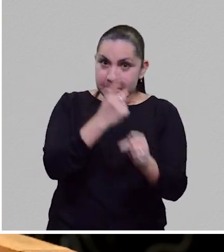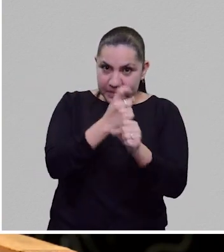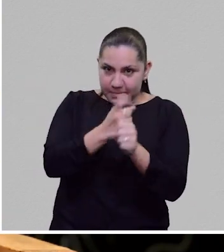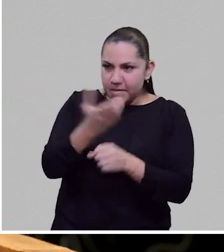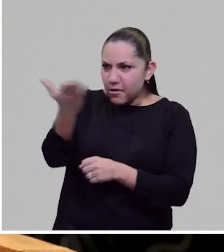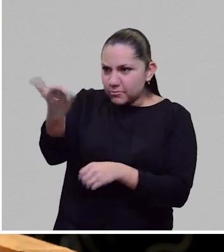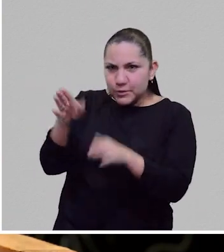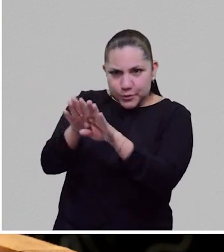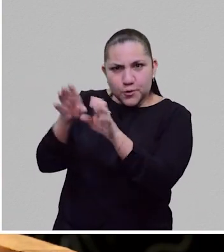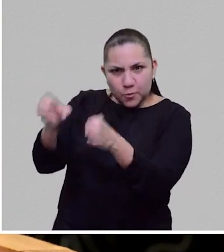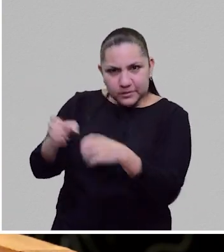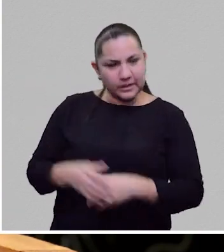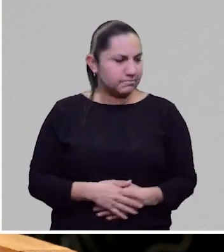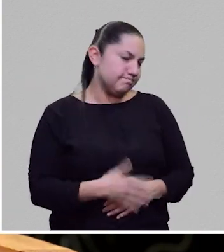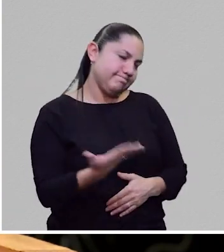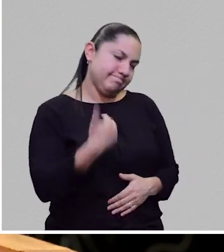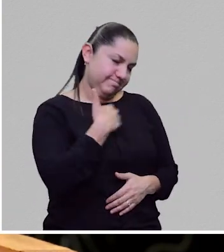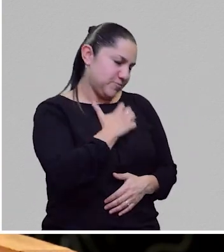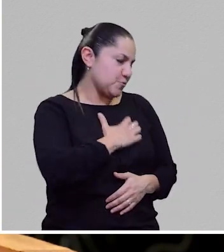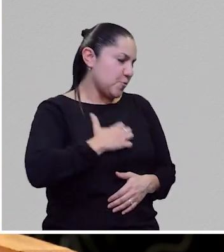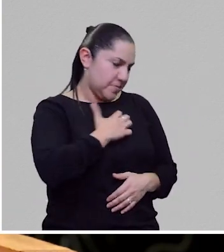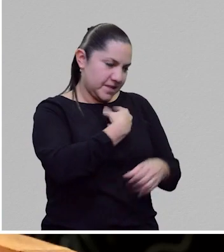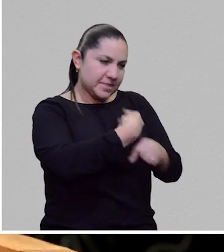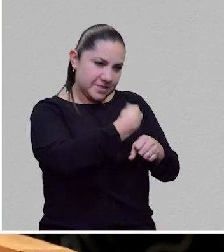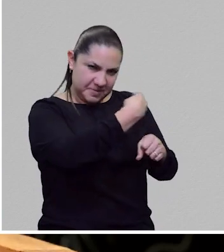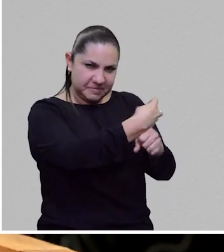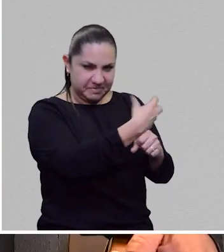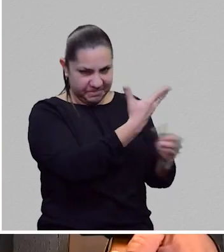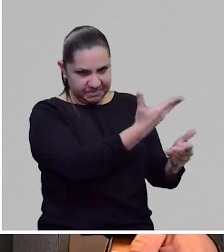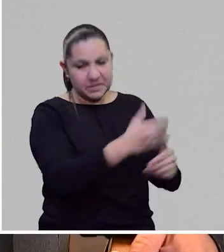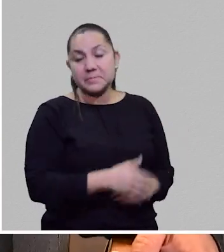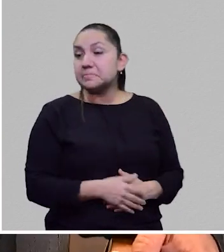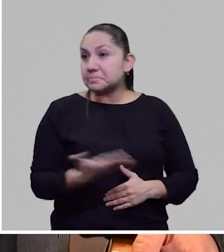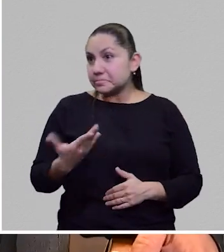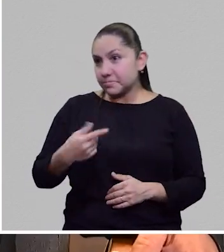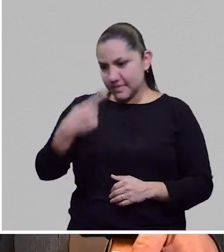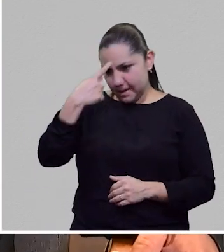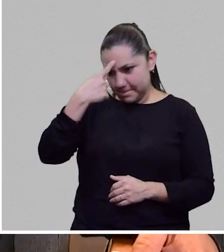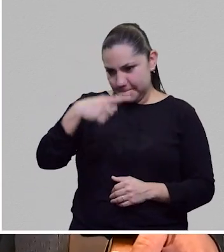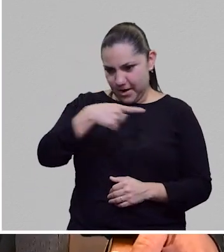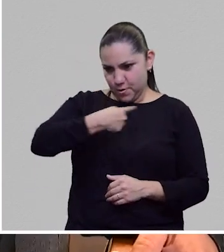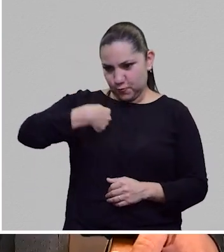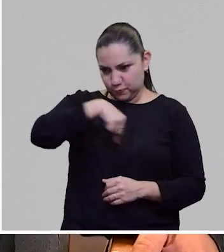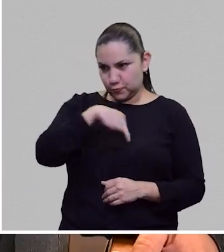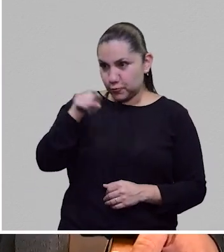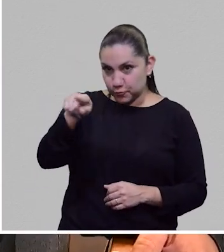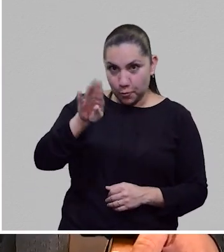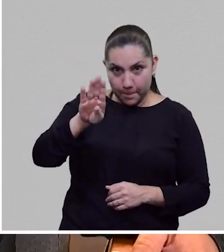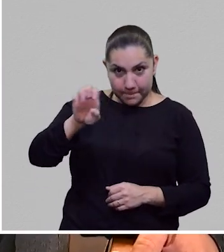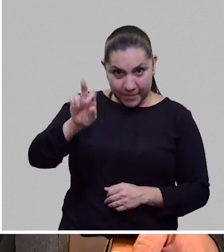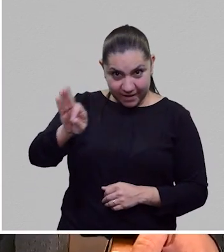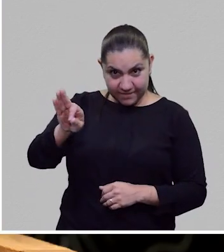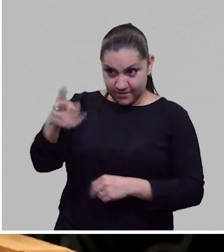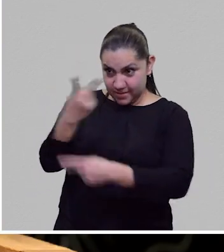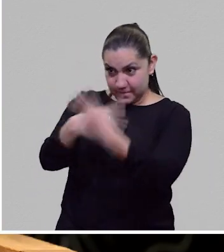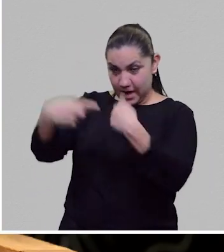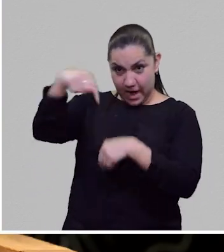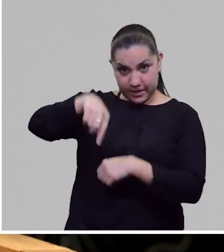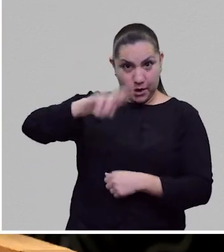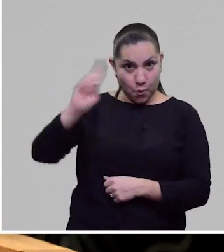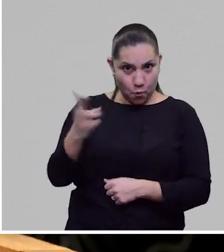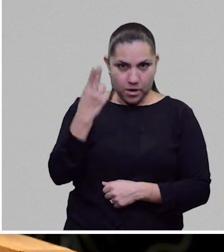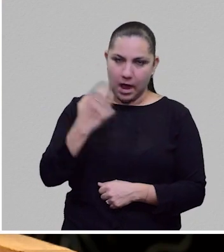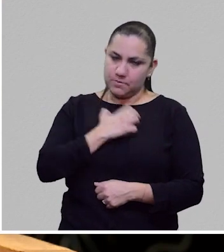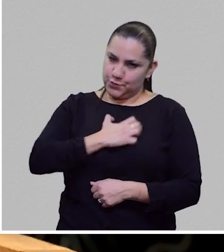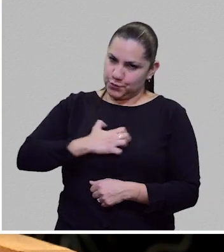pero bueno, primero, ¿cómo estás? Muy bien, Jair, muchas gracias, encantado de estar aquí. Qué bueno, no, pues para nosotros es un súper honor tener a